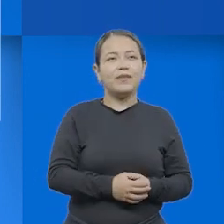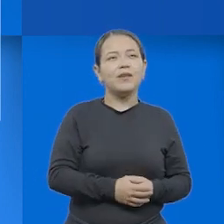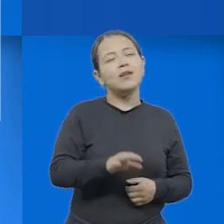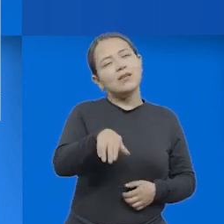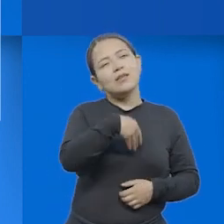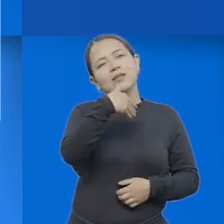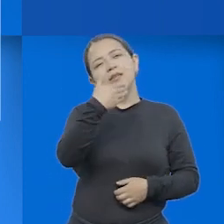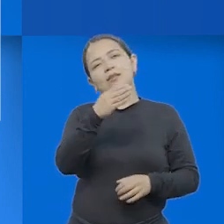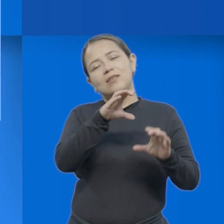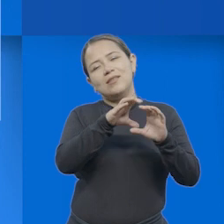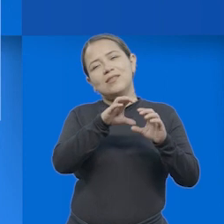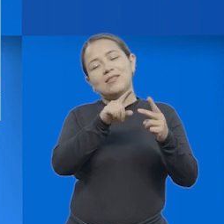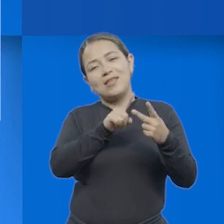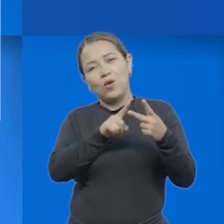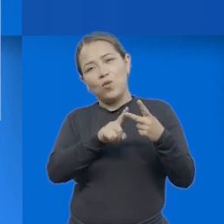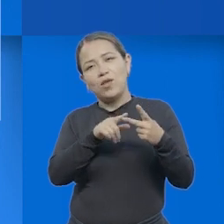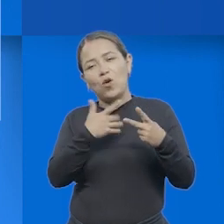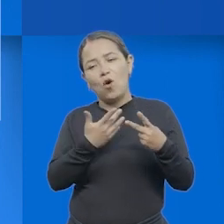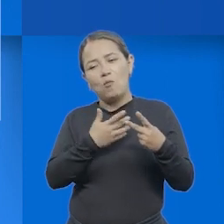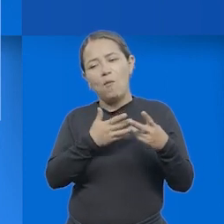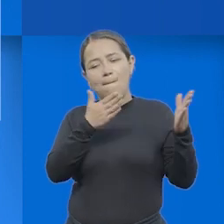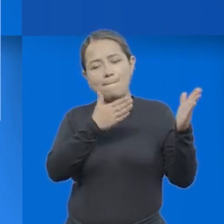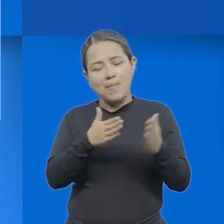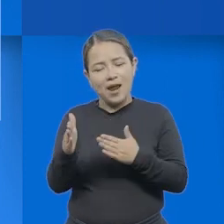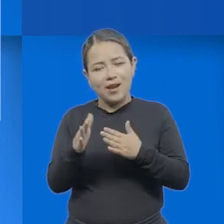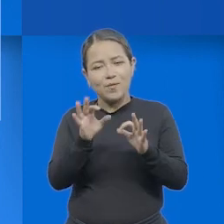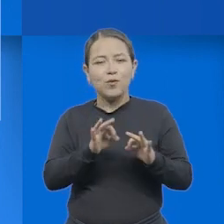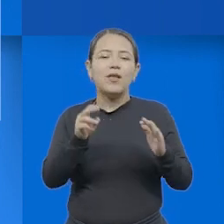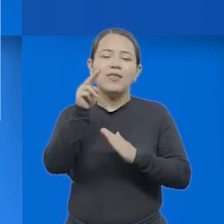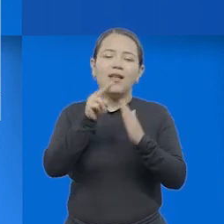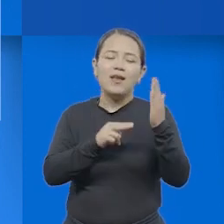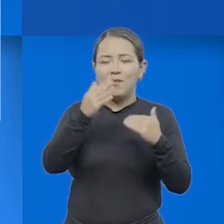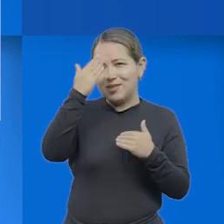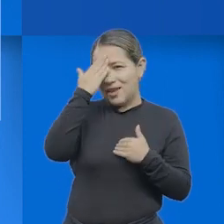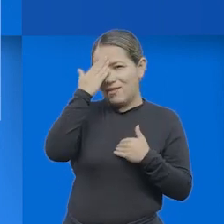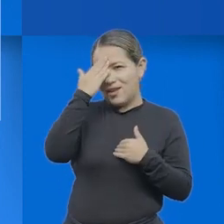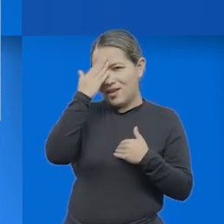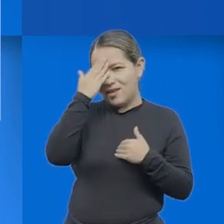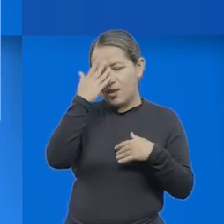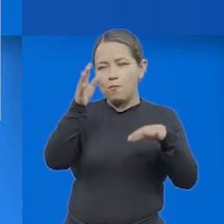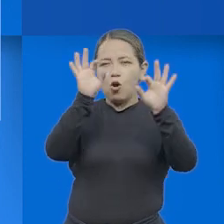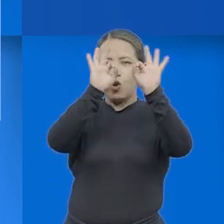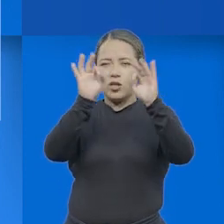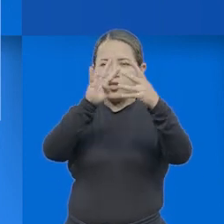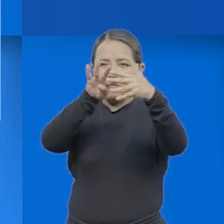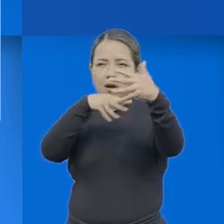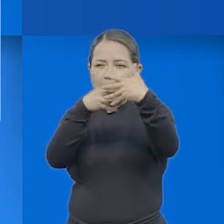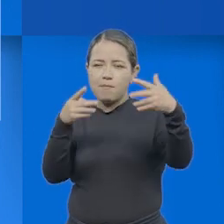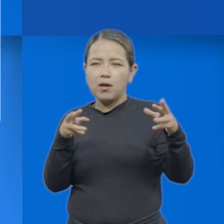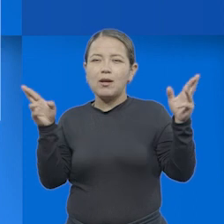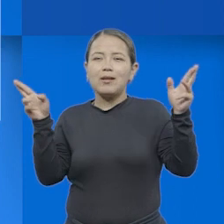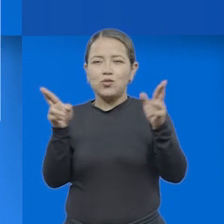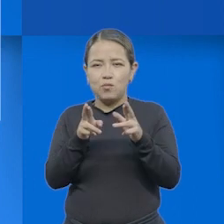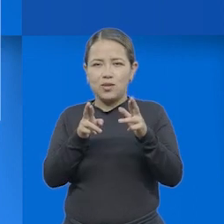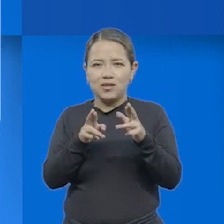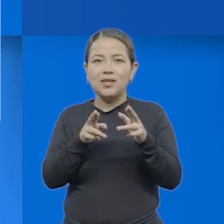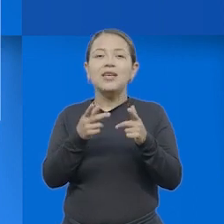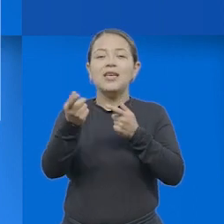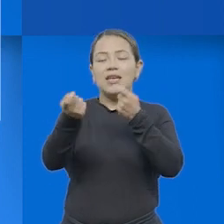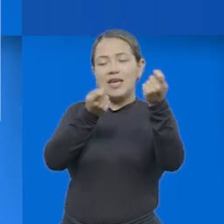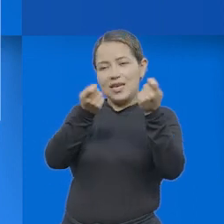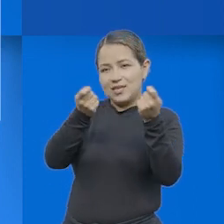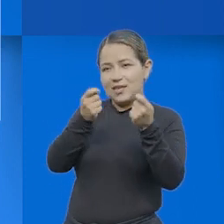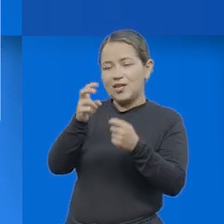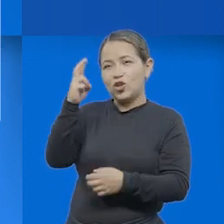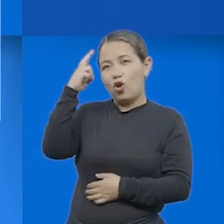Pasamos a la siguiente fase que sería la de planificación, leer para saber, producto, esquemas y resúmenes. Entonces, aquí en las estrategias